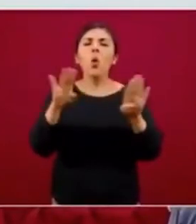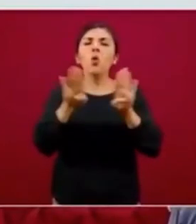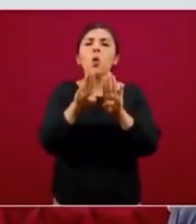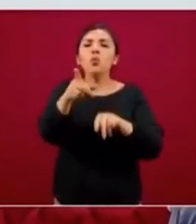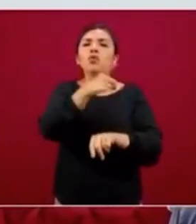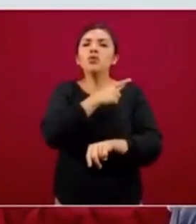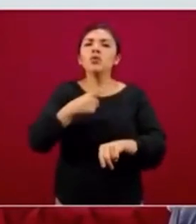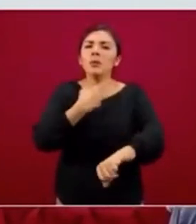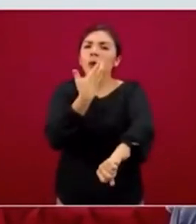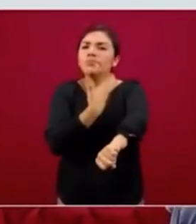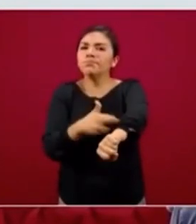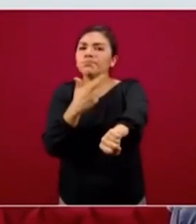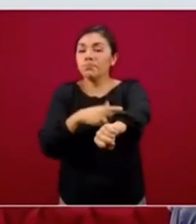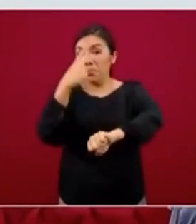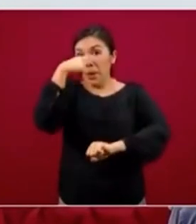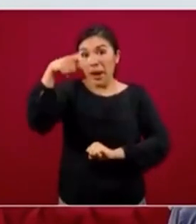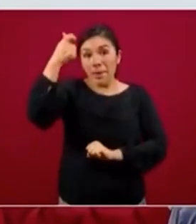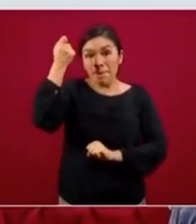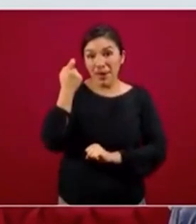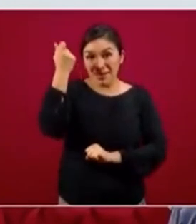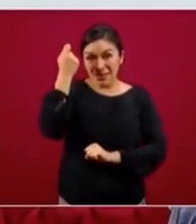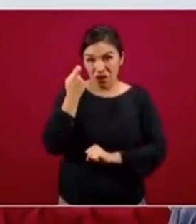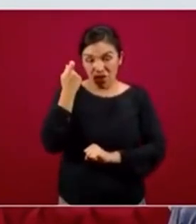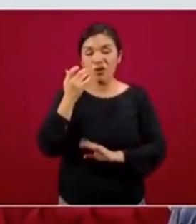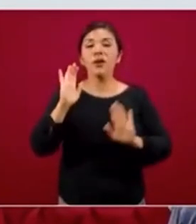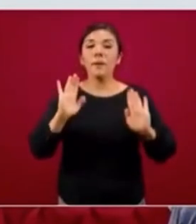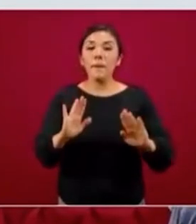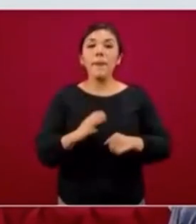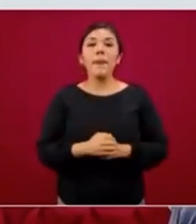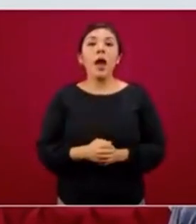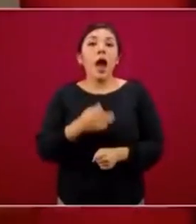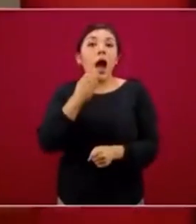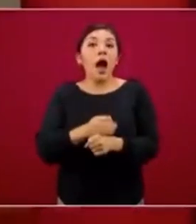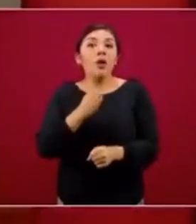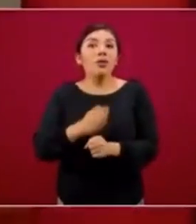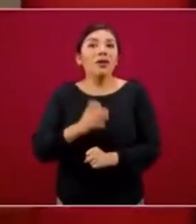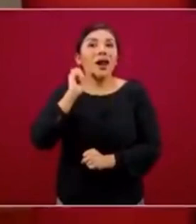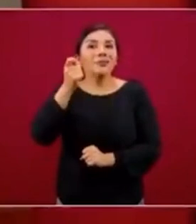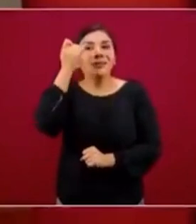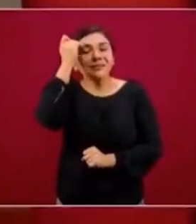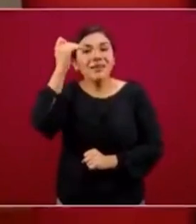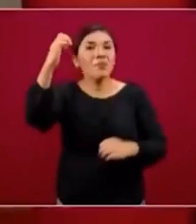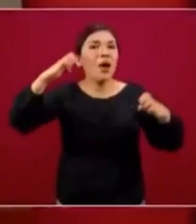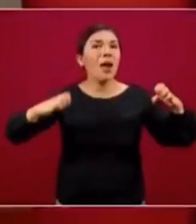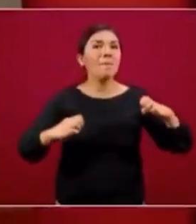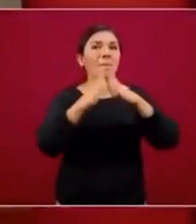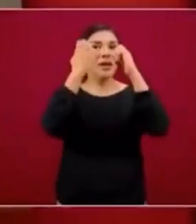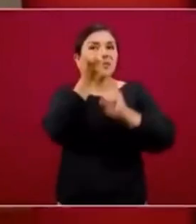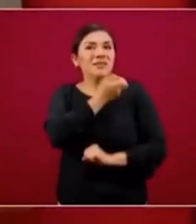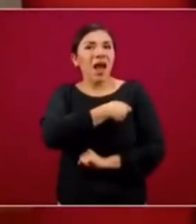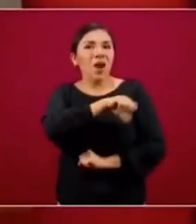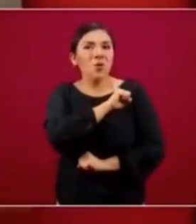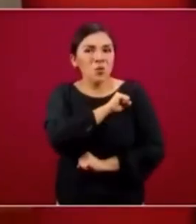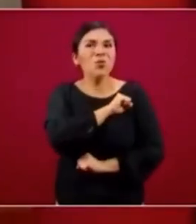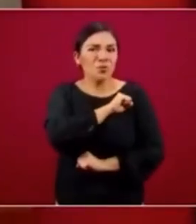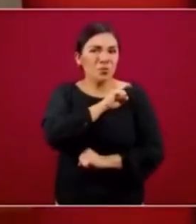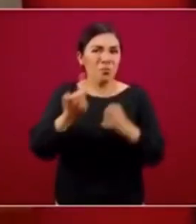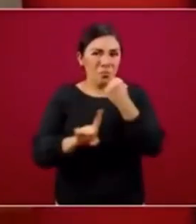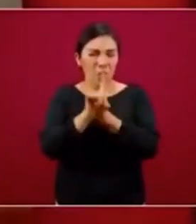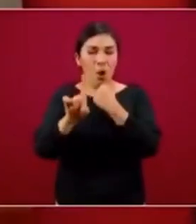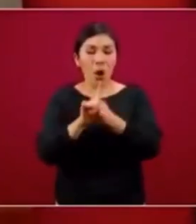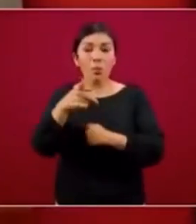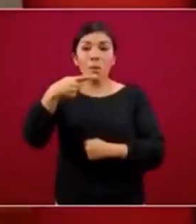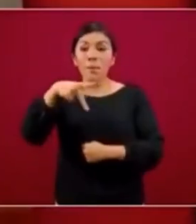El trámite de mi pensión en este momento que estamos en esta emergencia sanitaria, pero que al